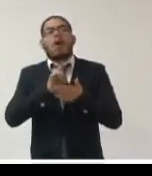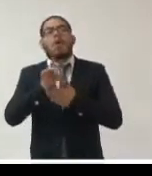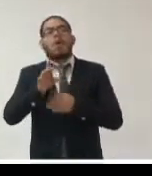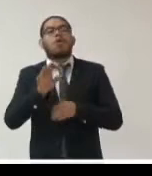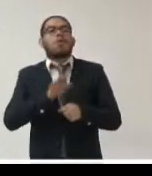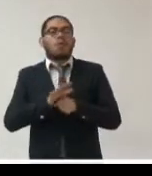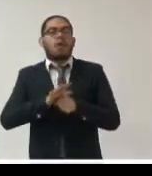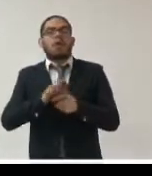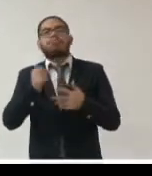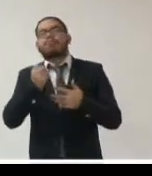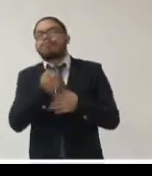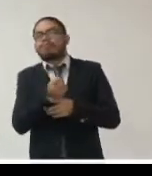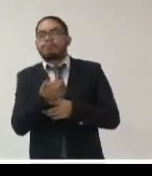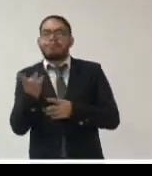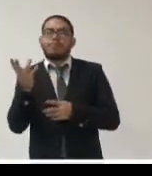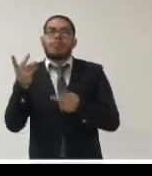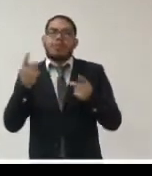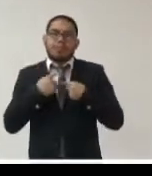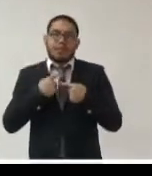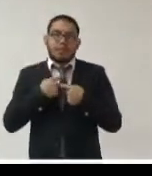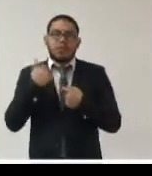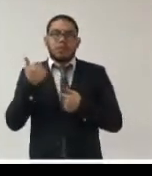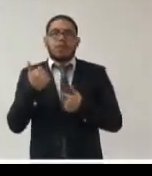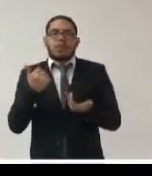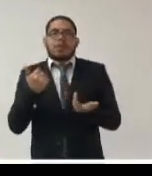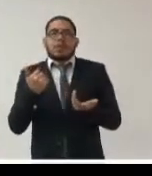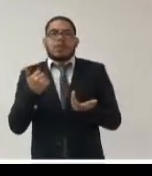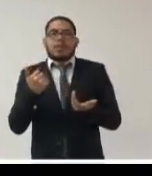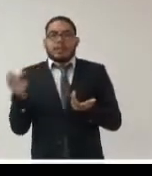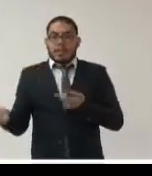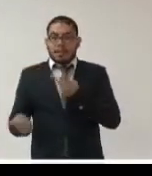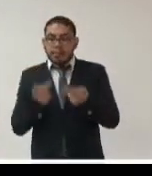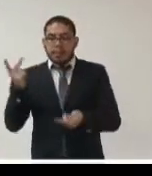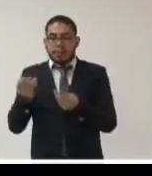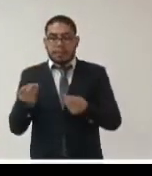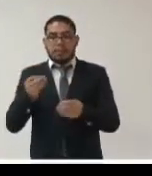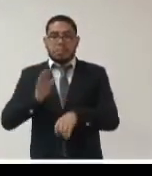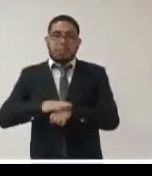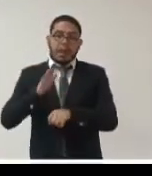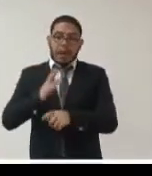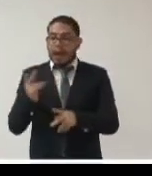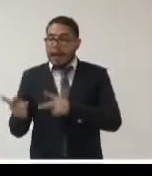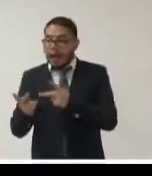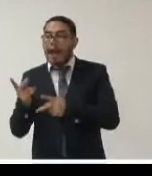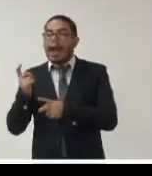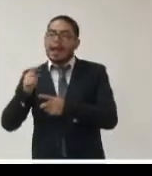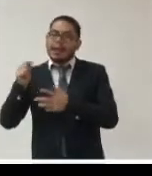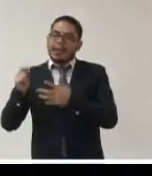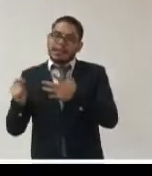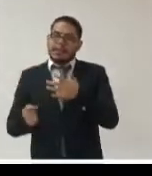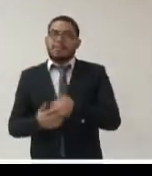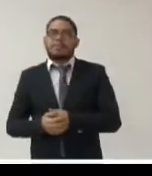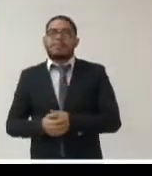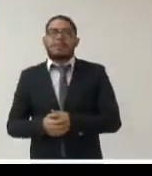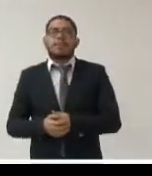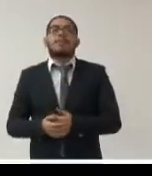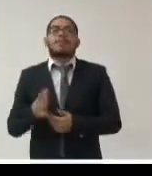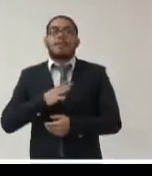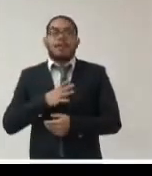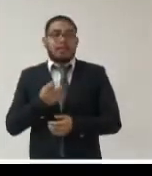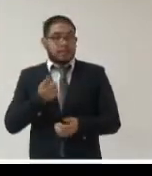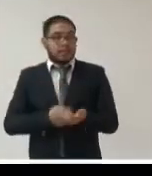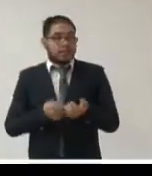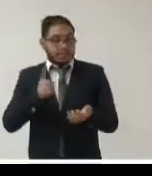número de solicitudes el comportamiento histórico de las solicitudes es importante mencionar que dentro de los